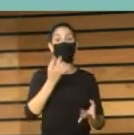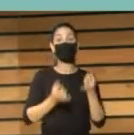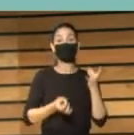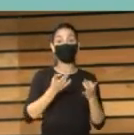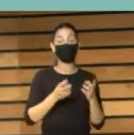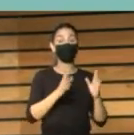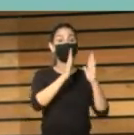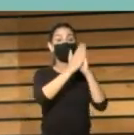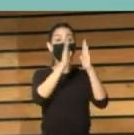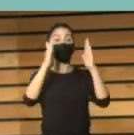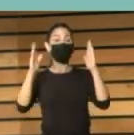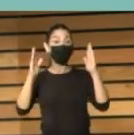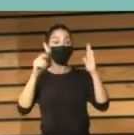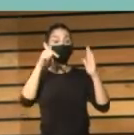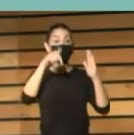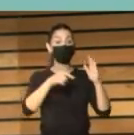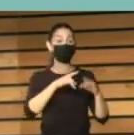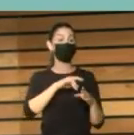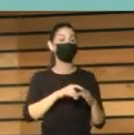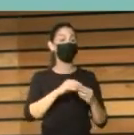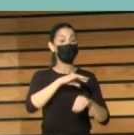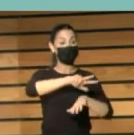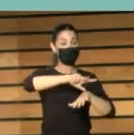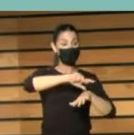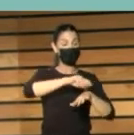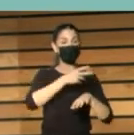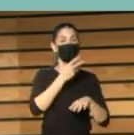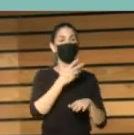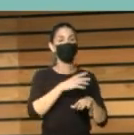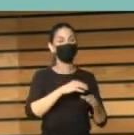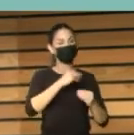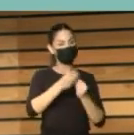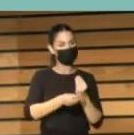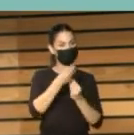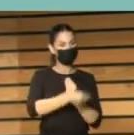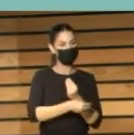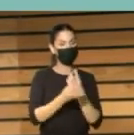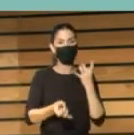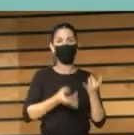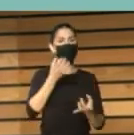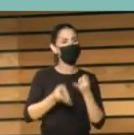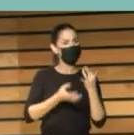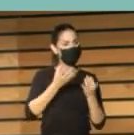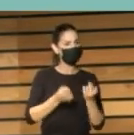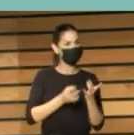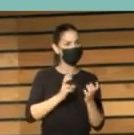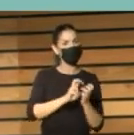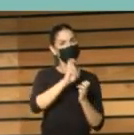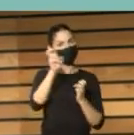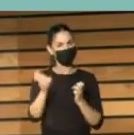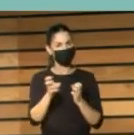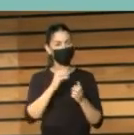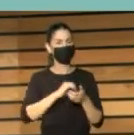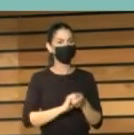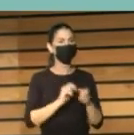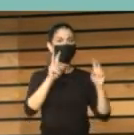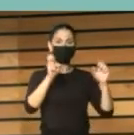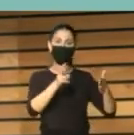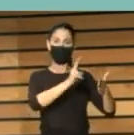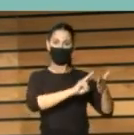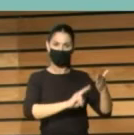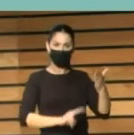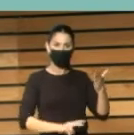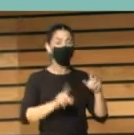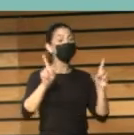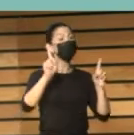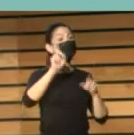Biblioteca Insular del Cabildo de Gran Canaria, actividades complementarias y paralelas que se han llevado a cabo en torno a la lectura, también a